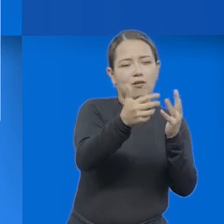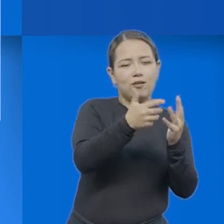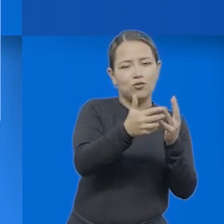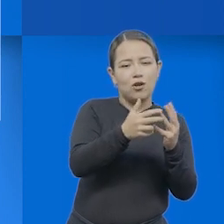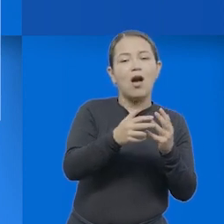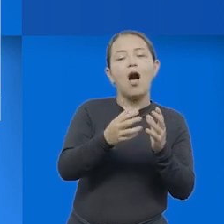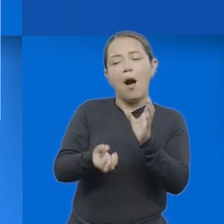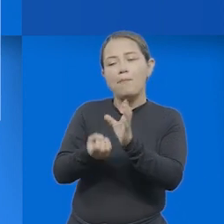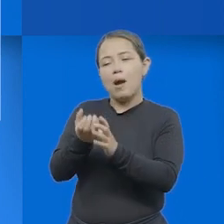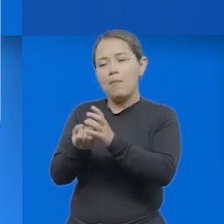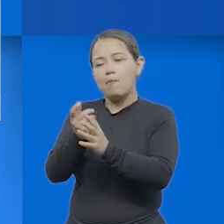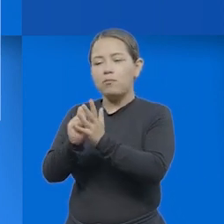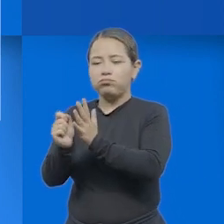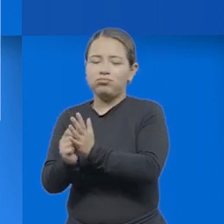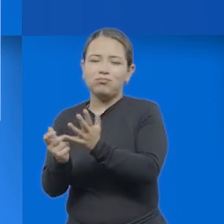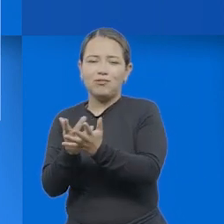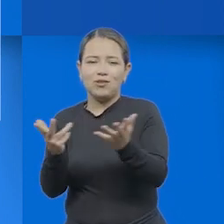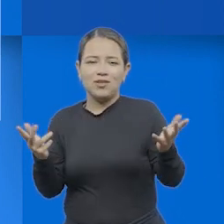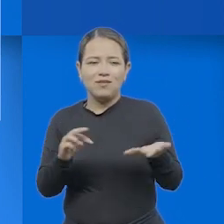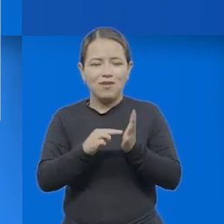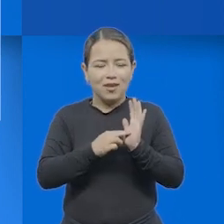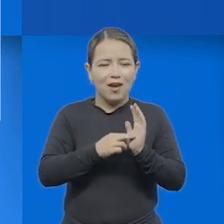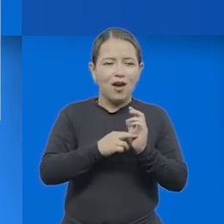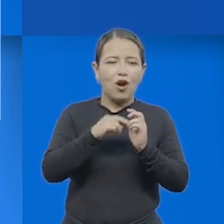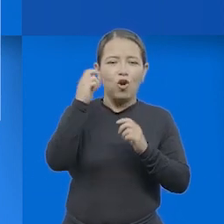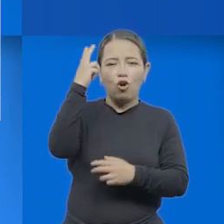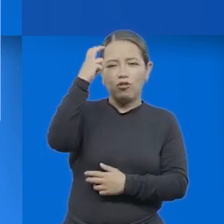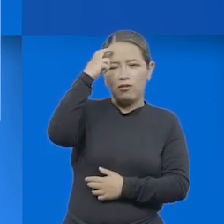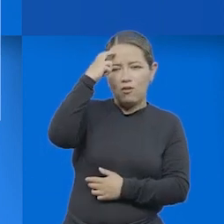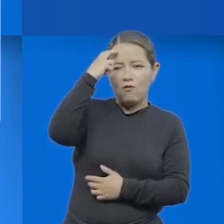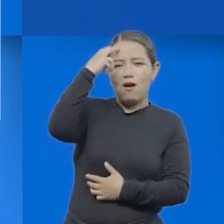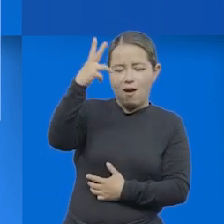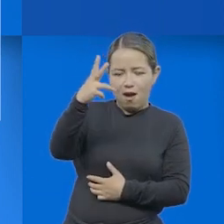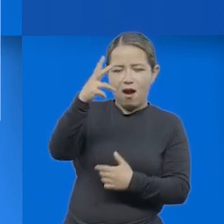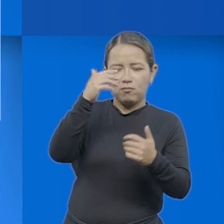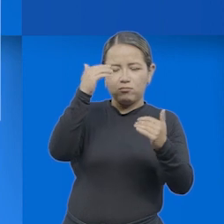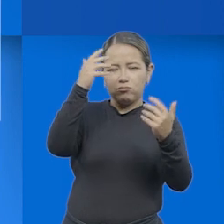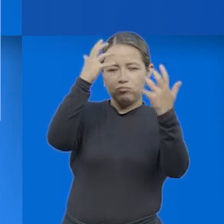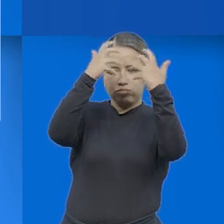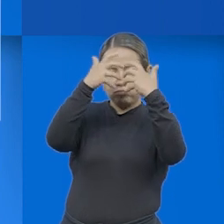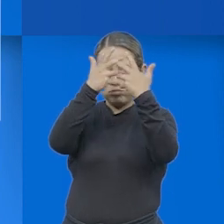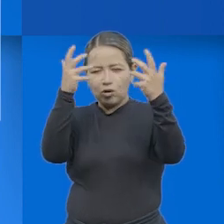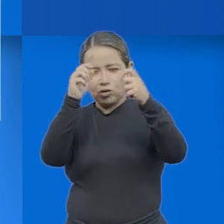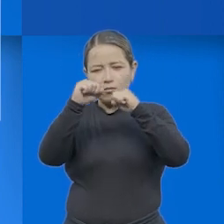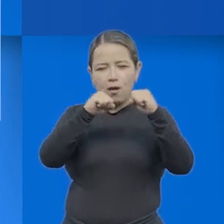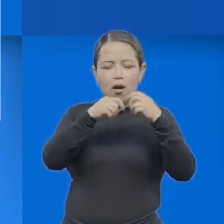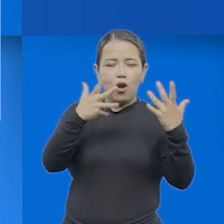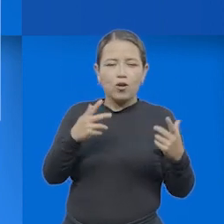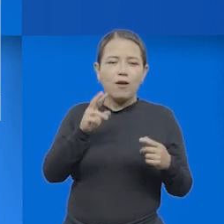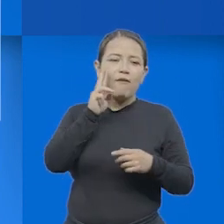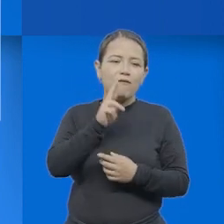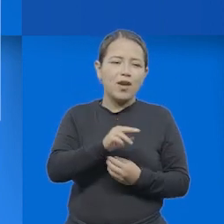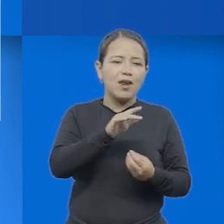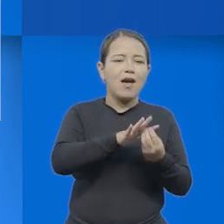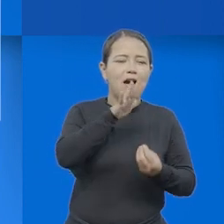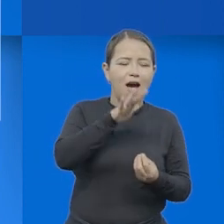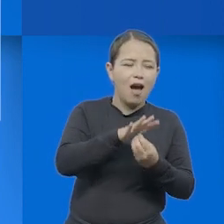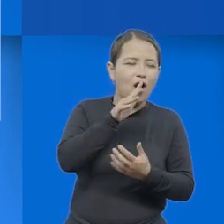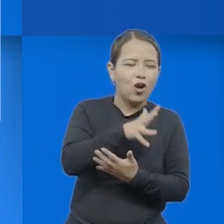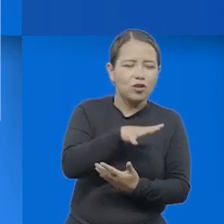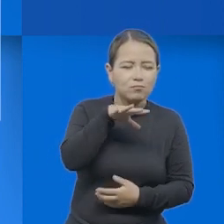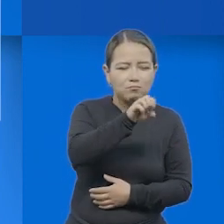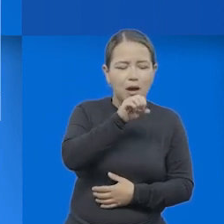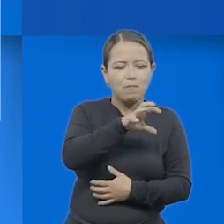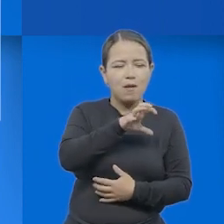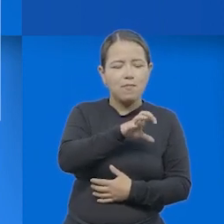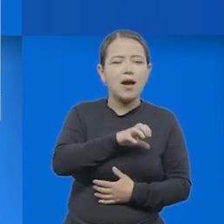que suponen unas actividades cognitivas que nos permiten hacer abstracción, el análisis, la síntesis, la